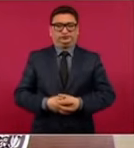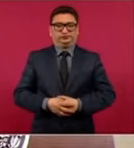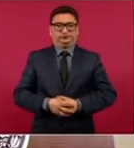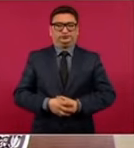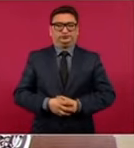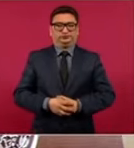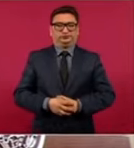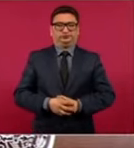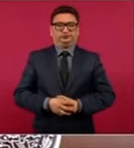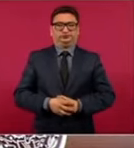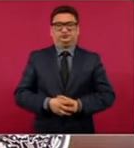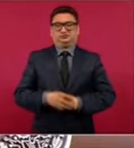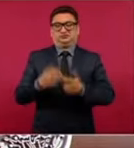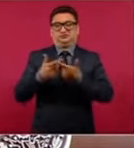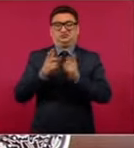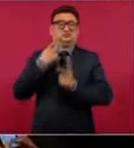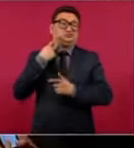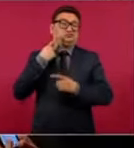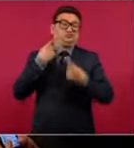política,